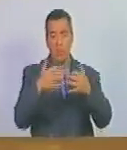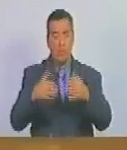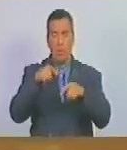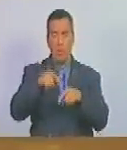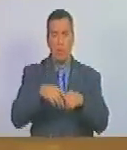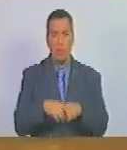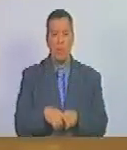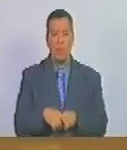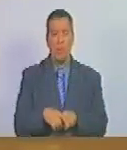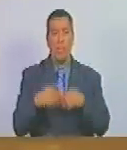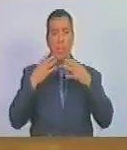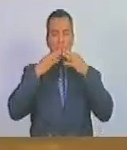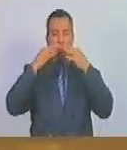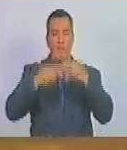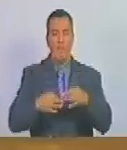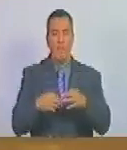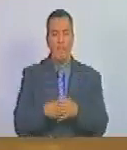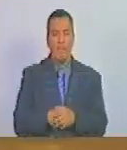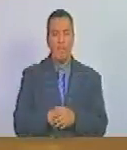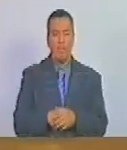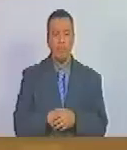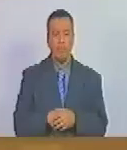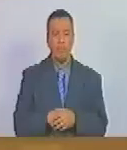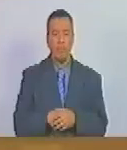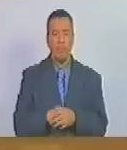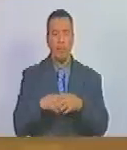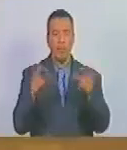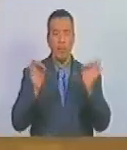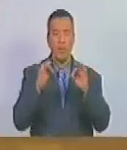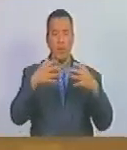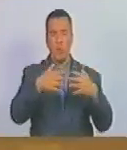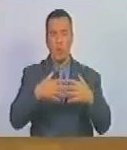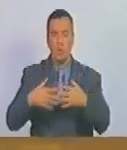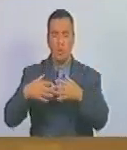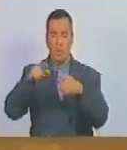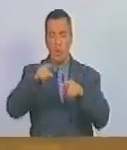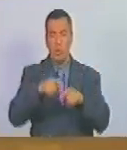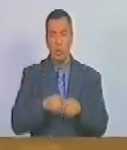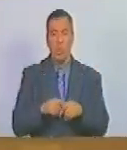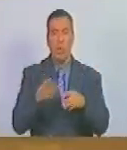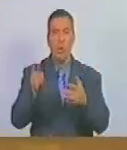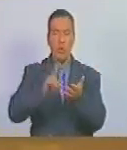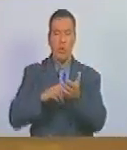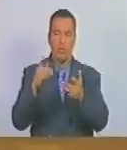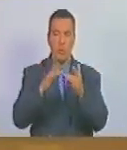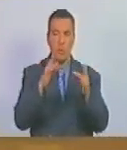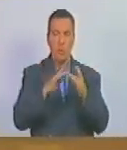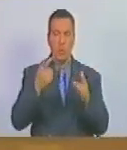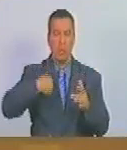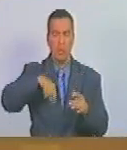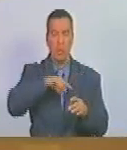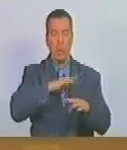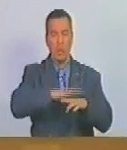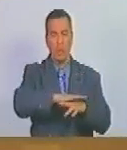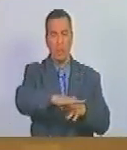batallando, realmente, porque ningún imperio vuelva a tocar nuestro suelo.